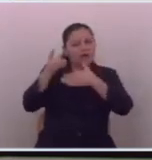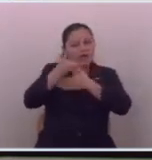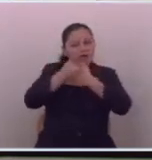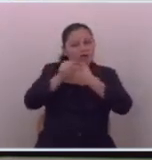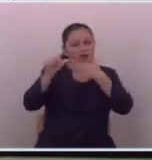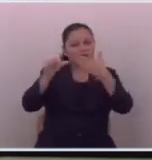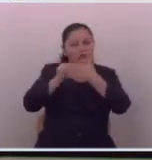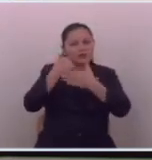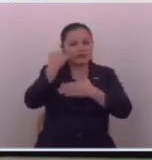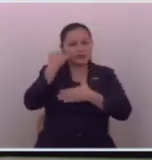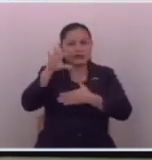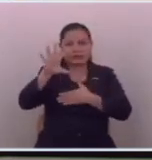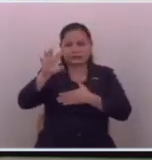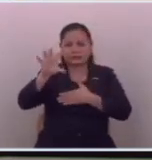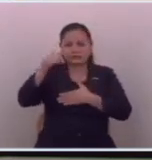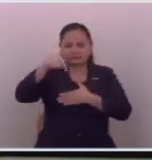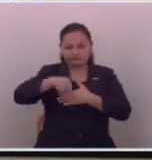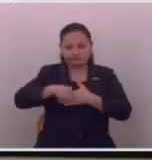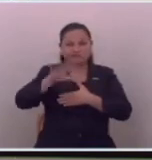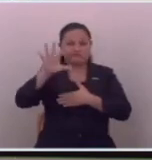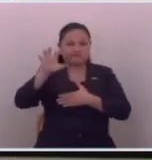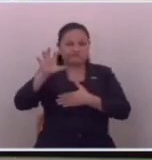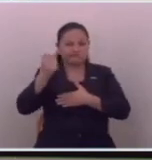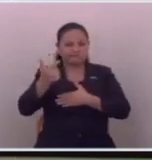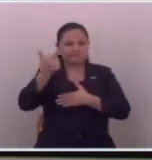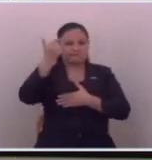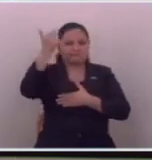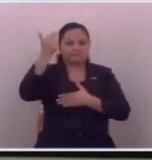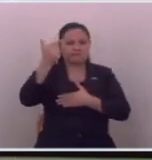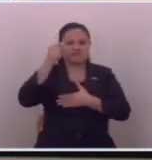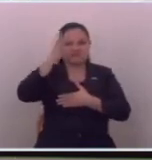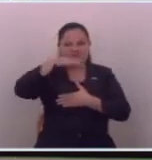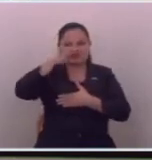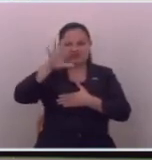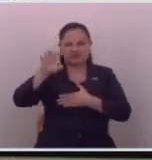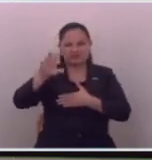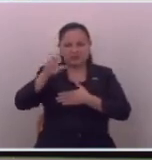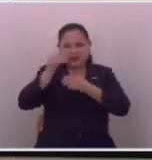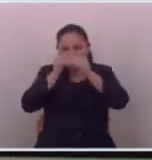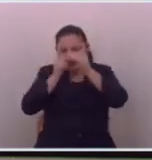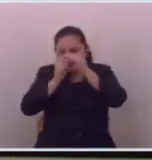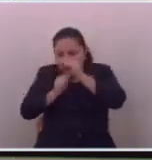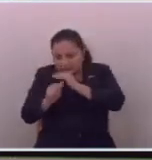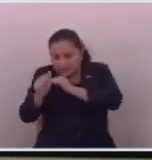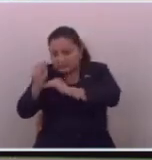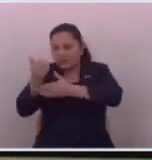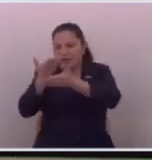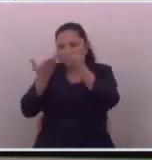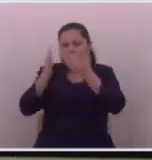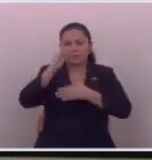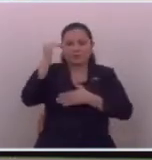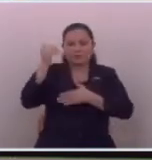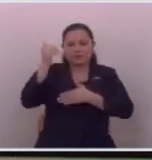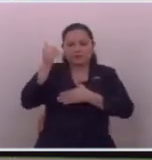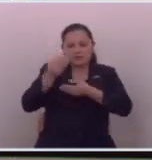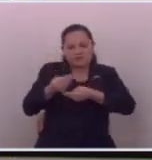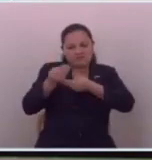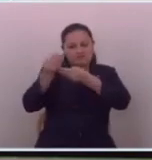si solo ladrones existían aquí solo corruptos solo transeros que vendieron este país